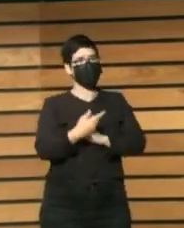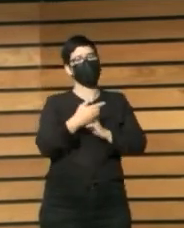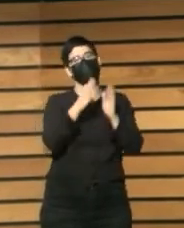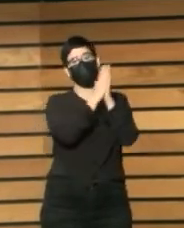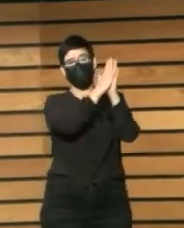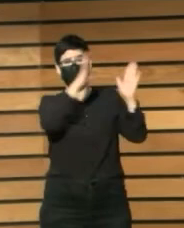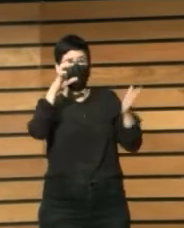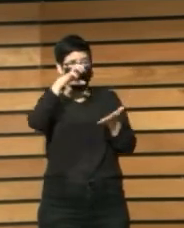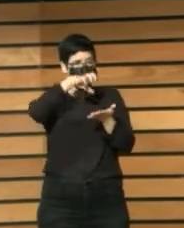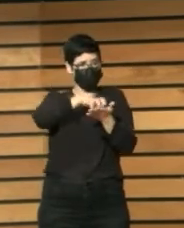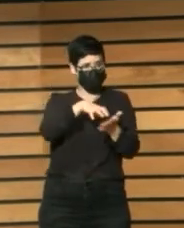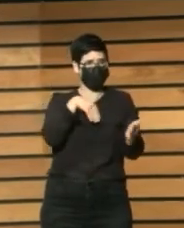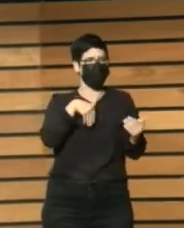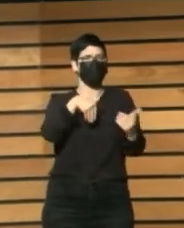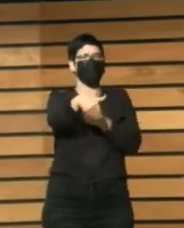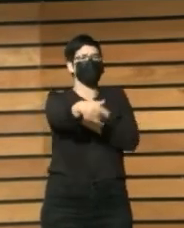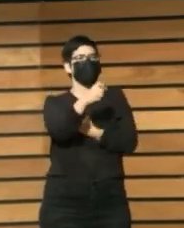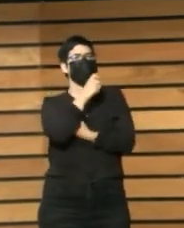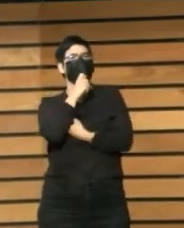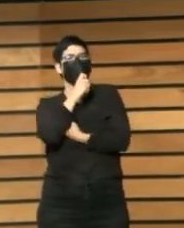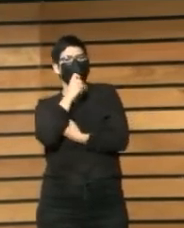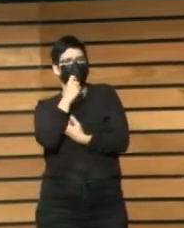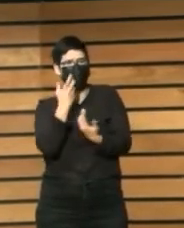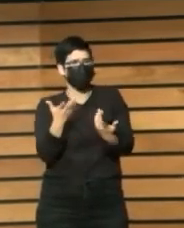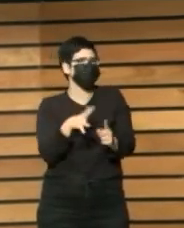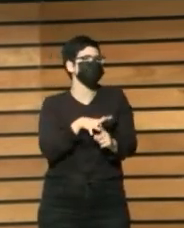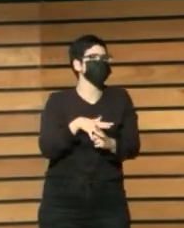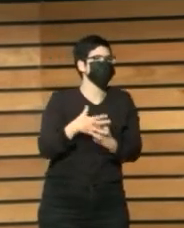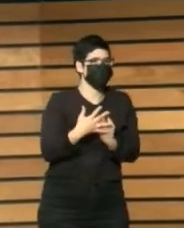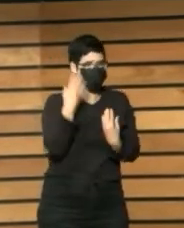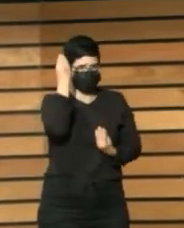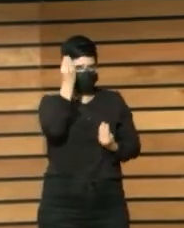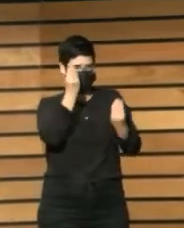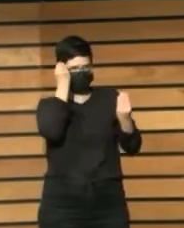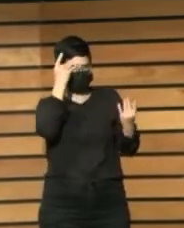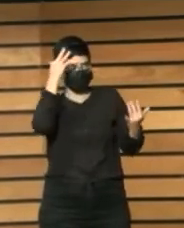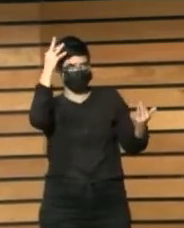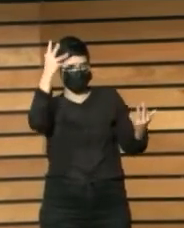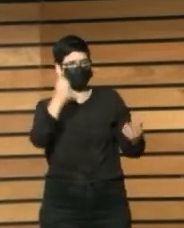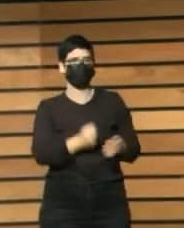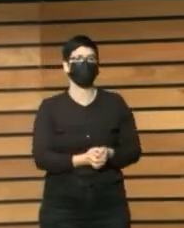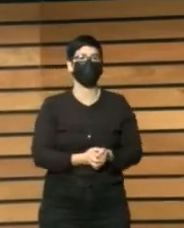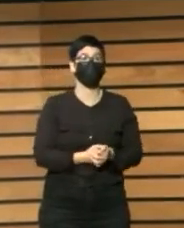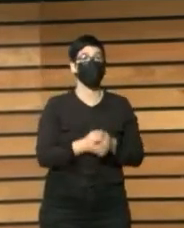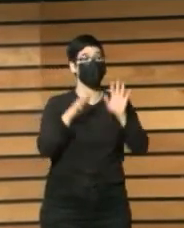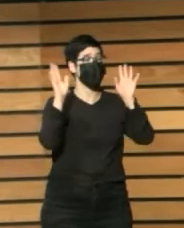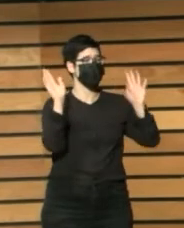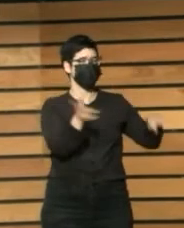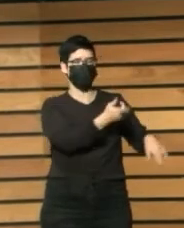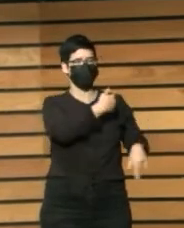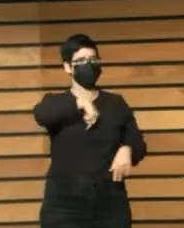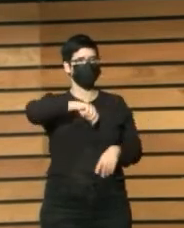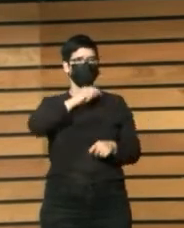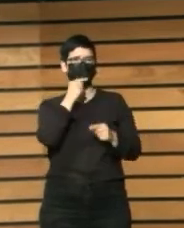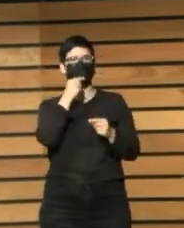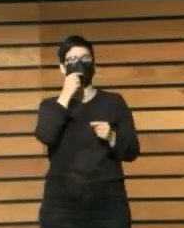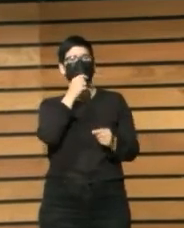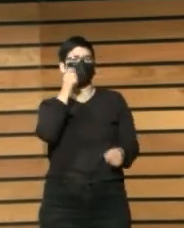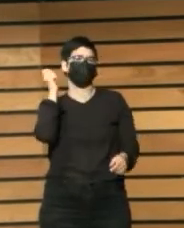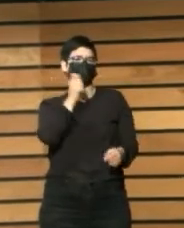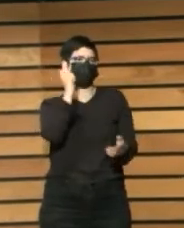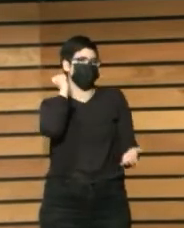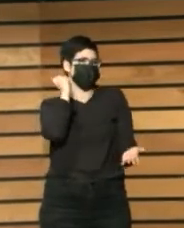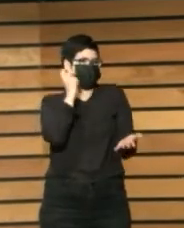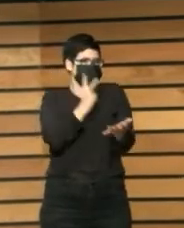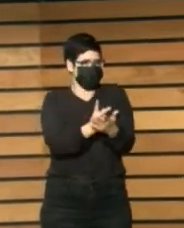y qué escenarios vemos en el futuro. Y al final, pues nosotros definimos un reto que se parece mucho al de 100 años, pero que lo